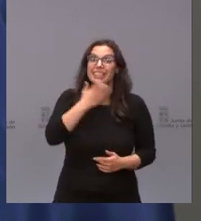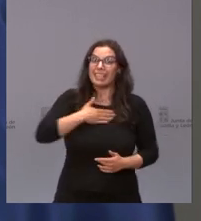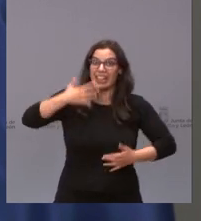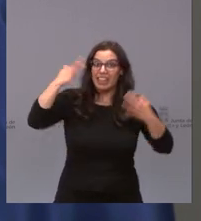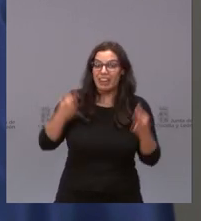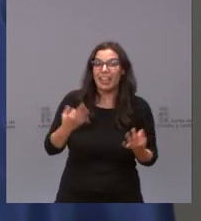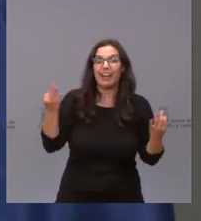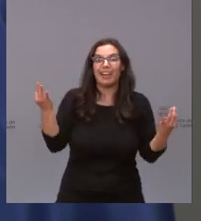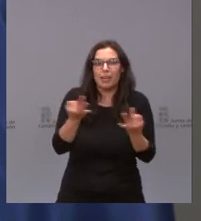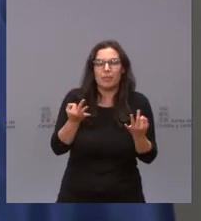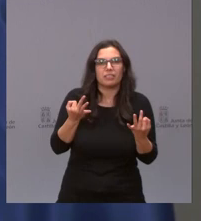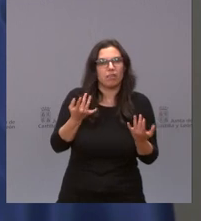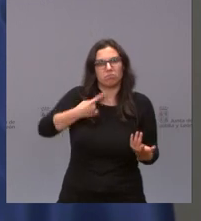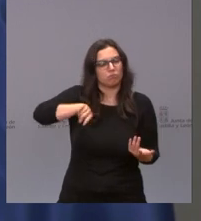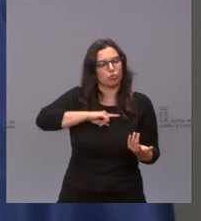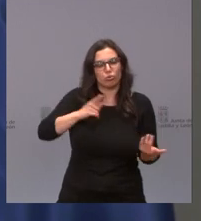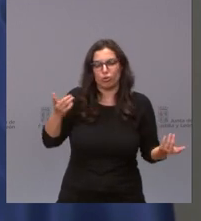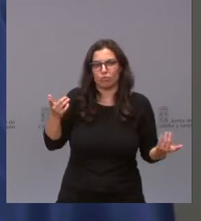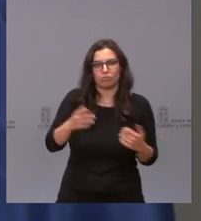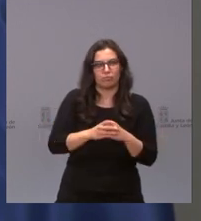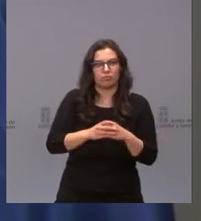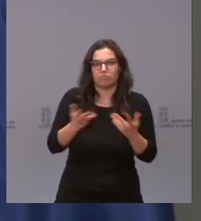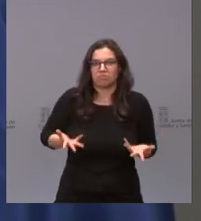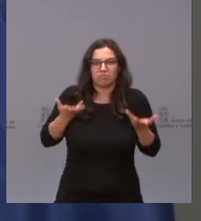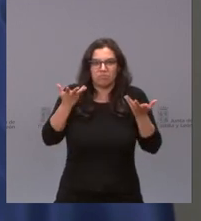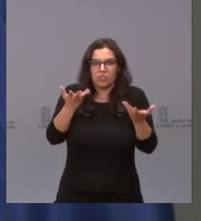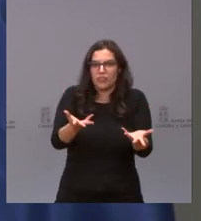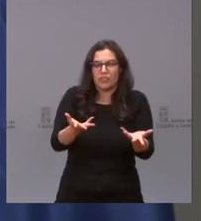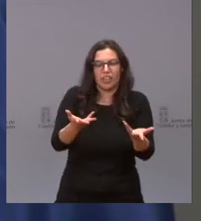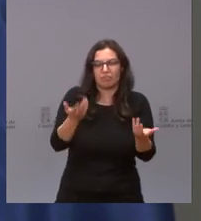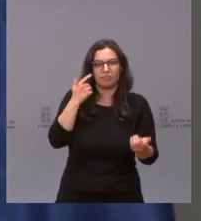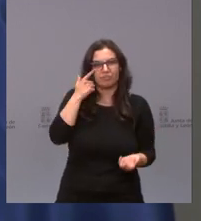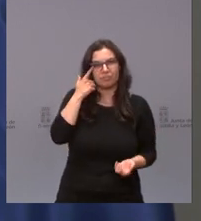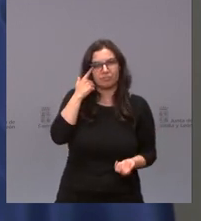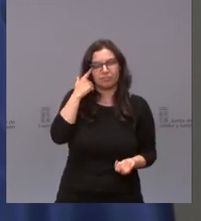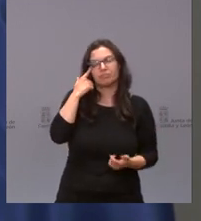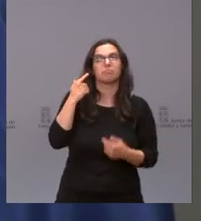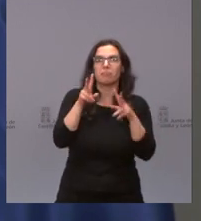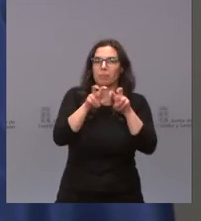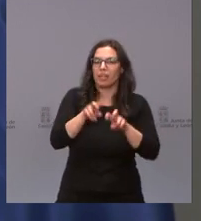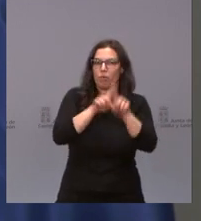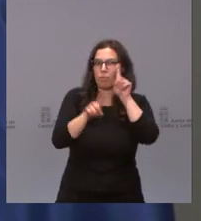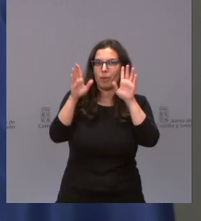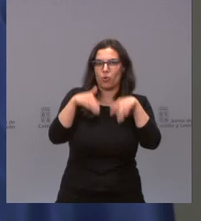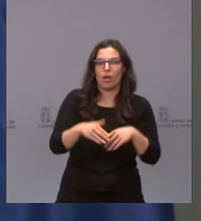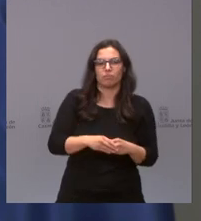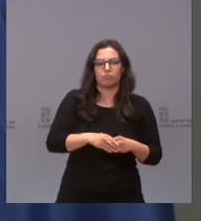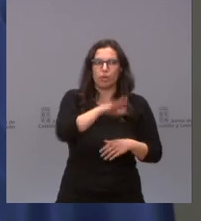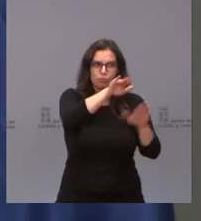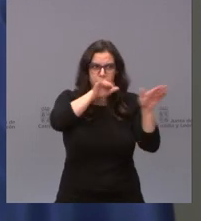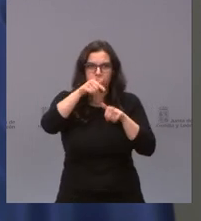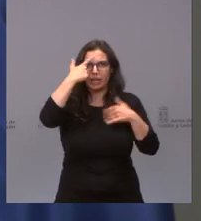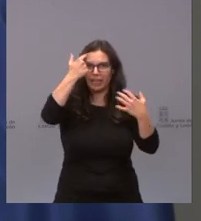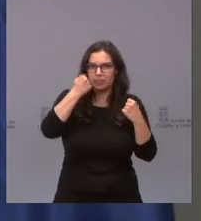ocurrido, nosotros estamos naturalmente dispuestos a abrir esa investigación, a contar con los expertos,